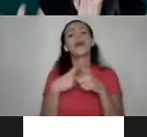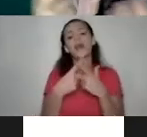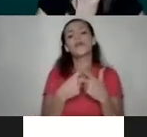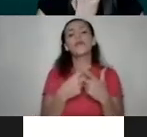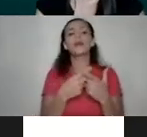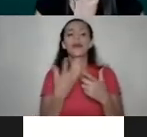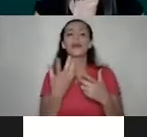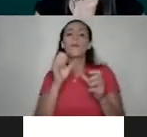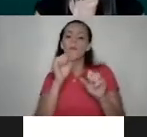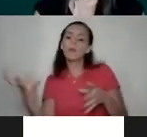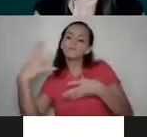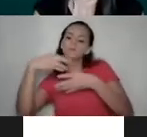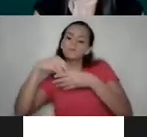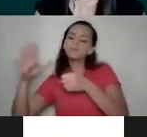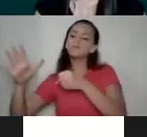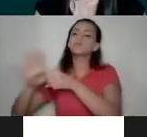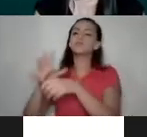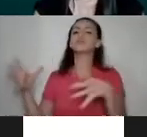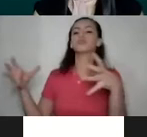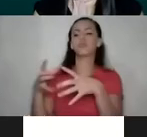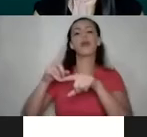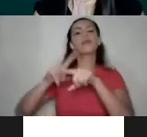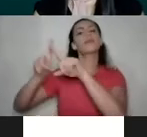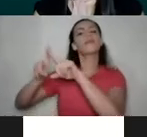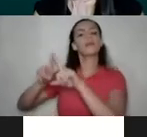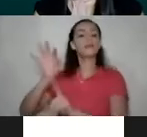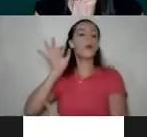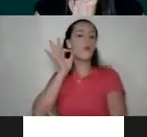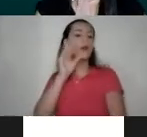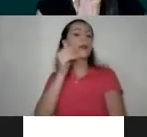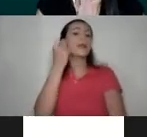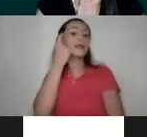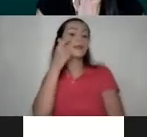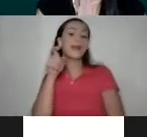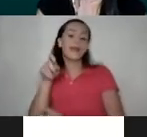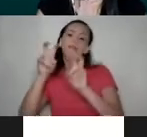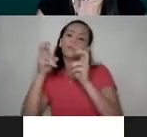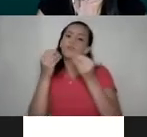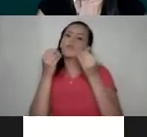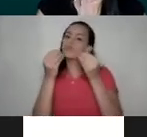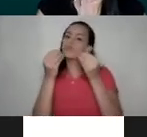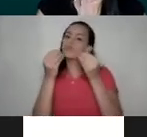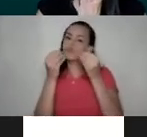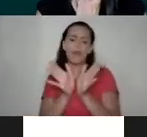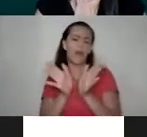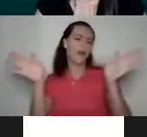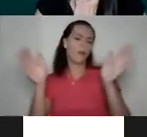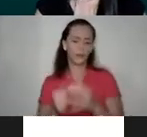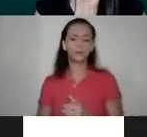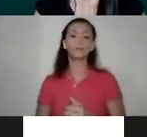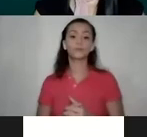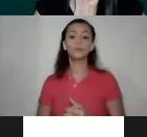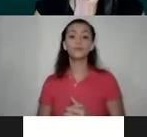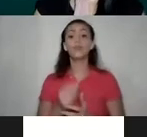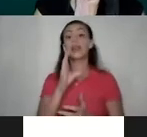integrar un poco más esta diversidad de mujeres y entender que es un fenómeno realmente muy, muy amplio. Y al final,